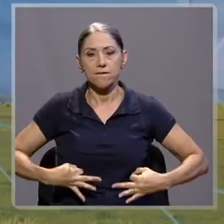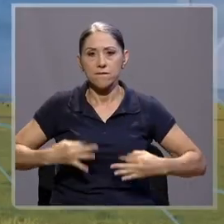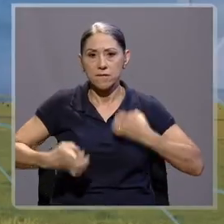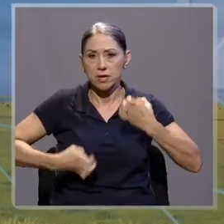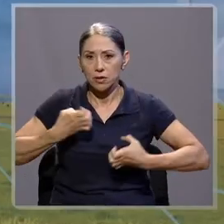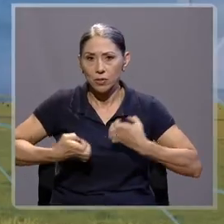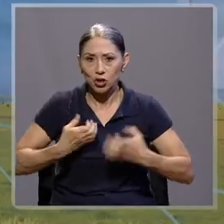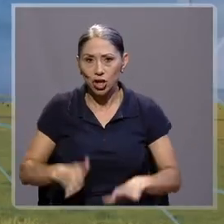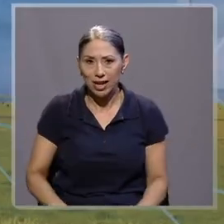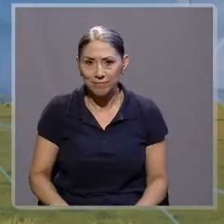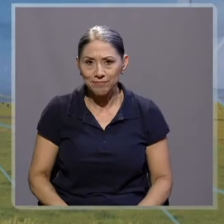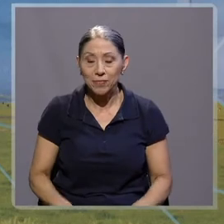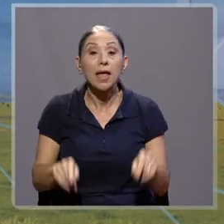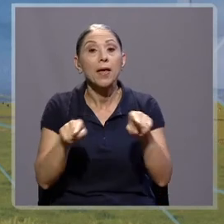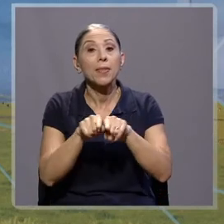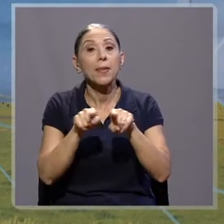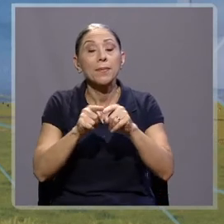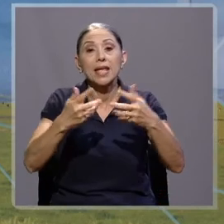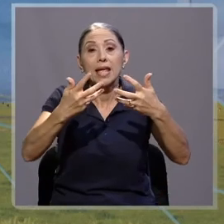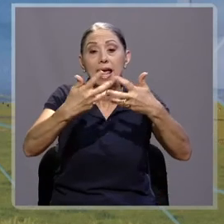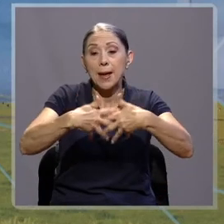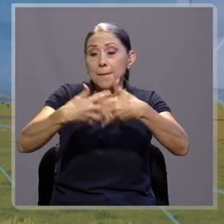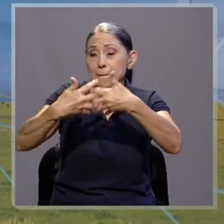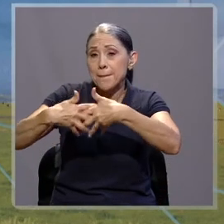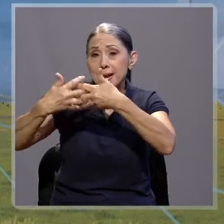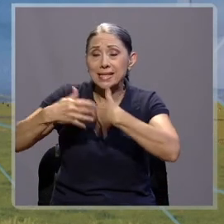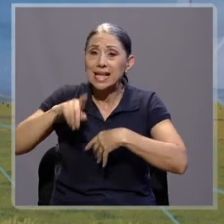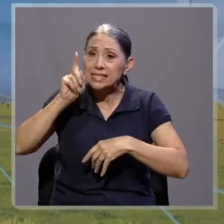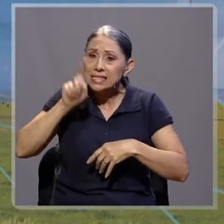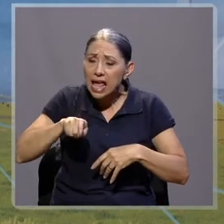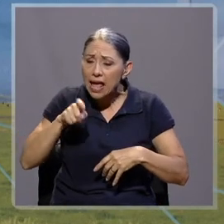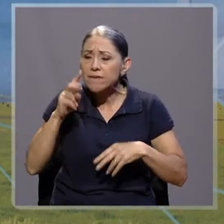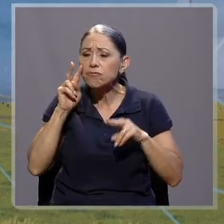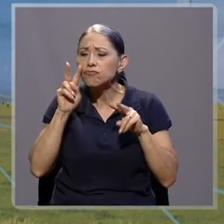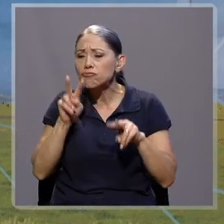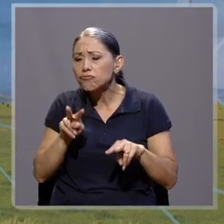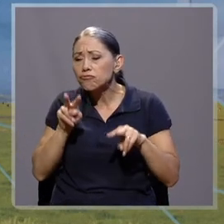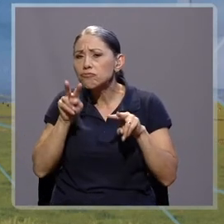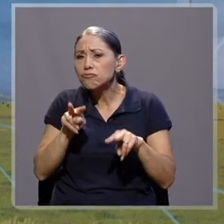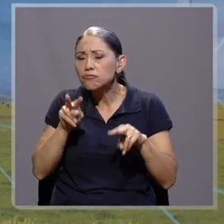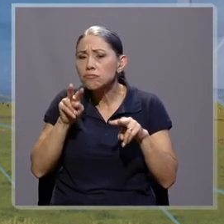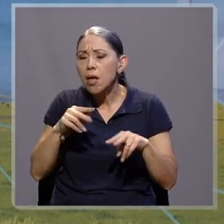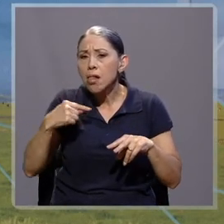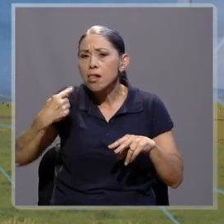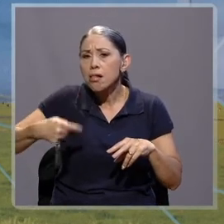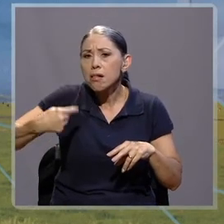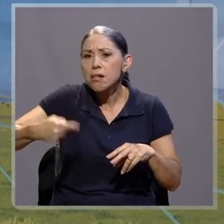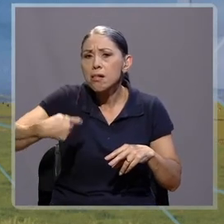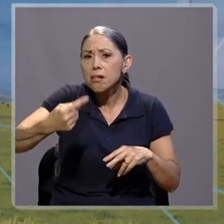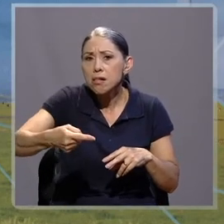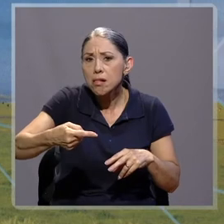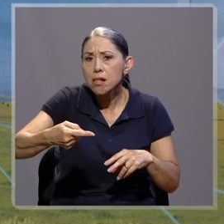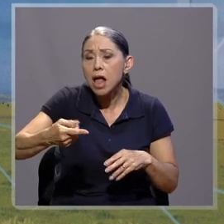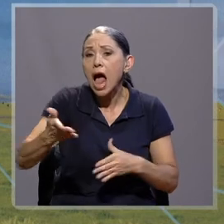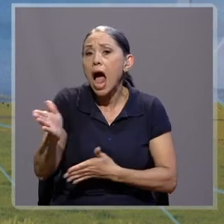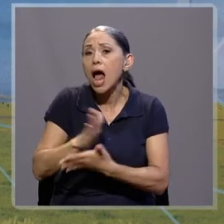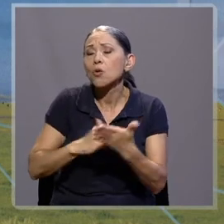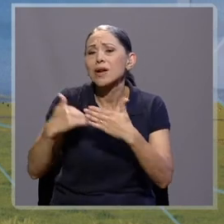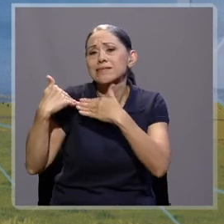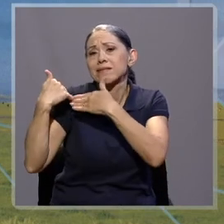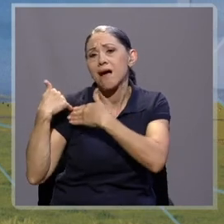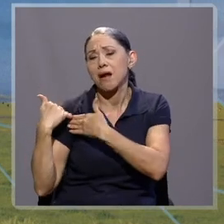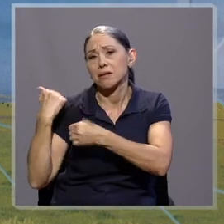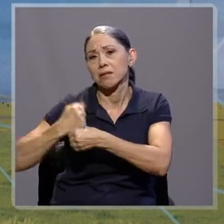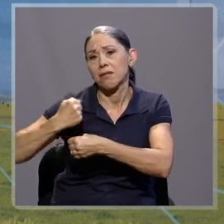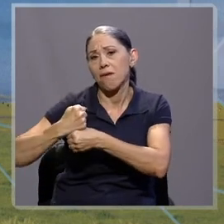empresas, estar revisando periódicamente las recargas de trabajo que puedan tener una persona o el equipo